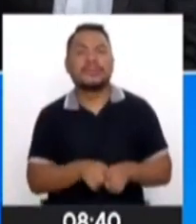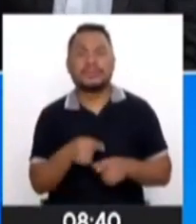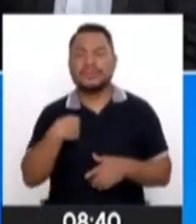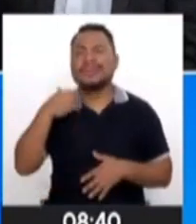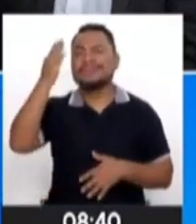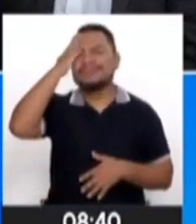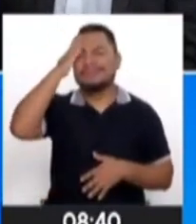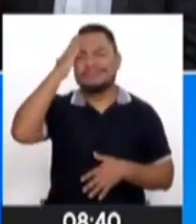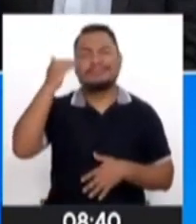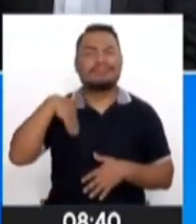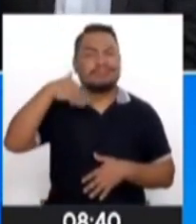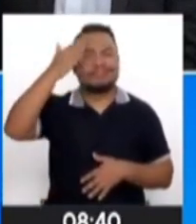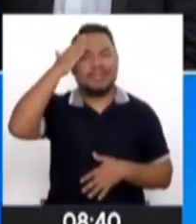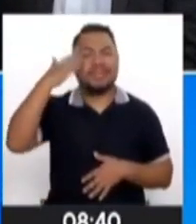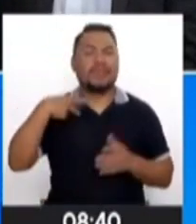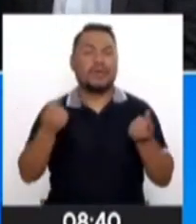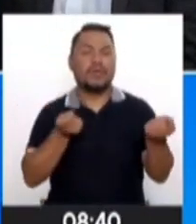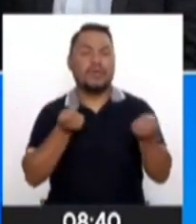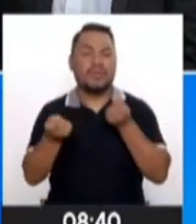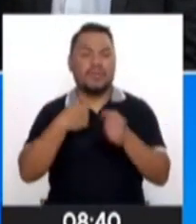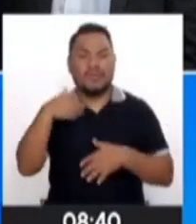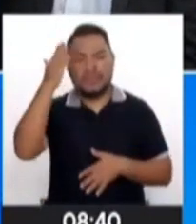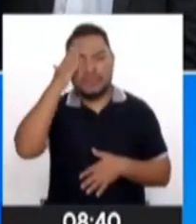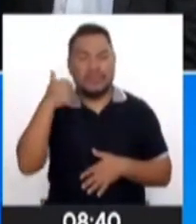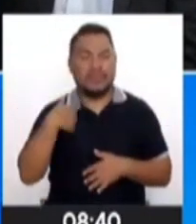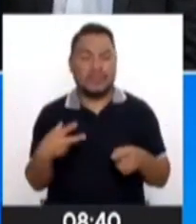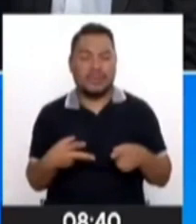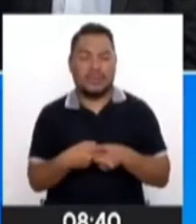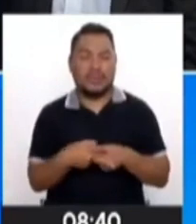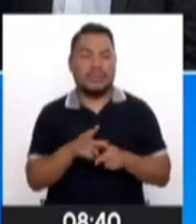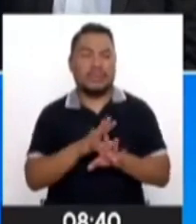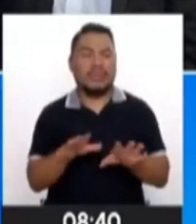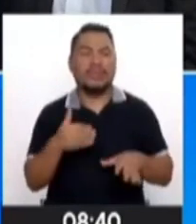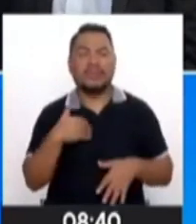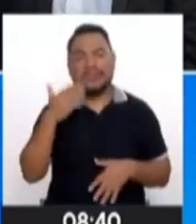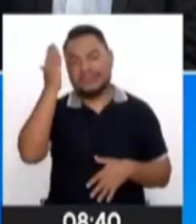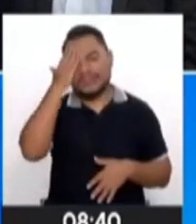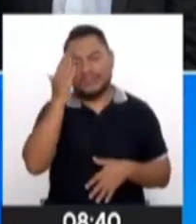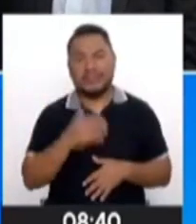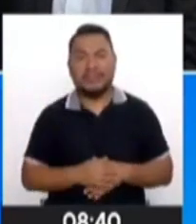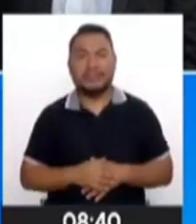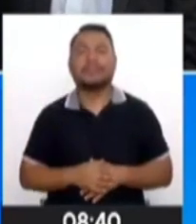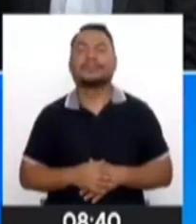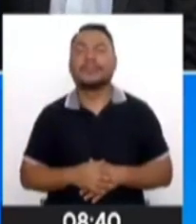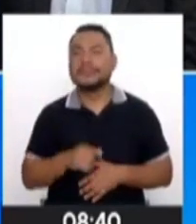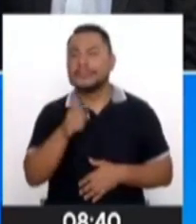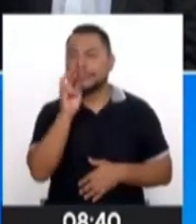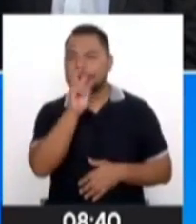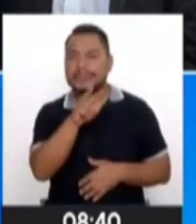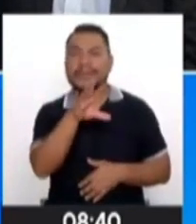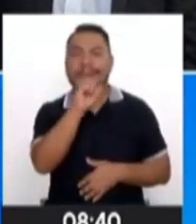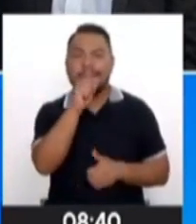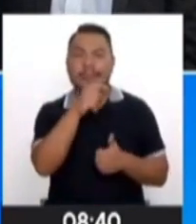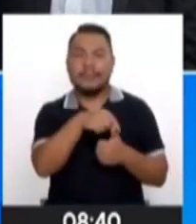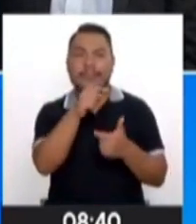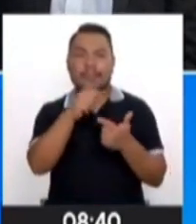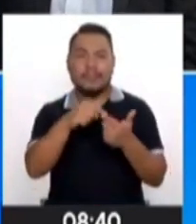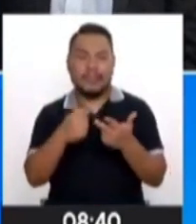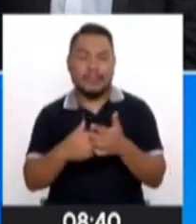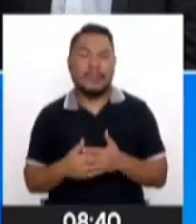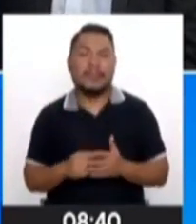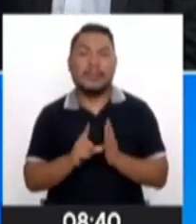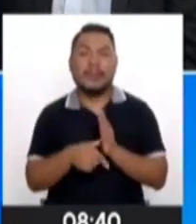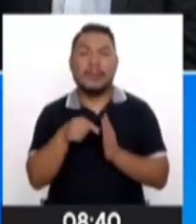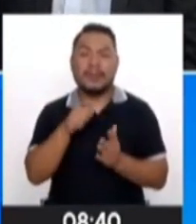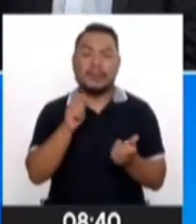sé controlarlo y voy a parar cuando yo quiera. Bueno, sigue ahí y la carrera continúa, comienzas a